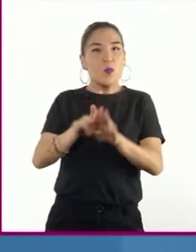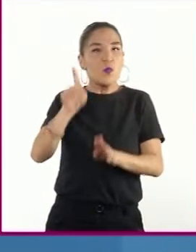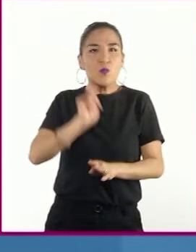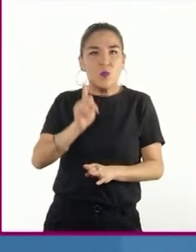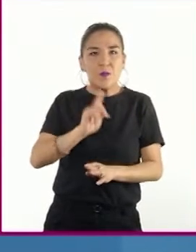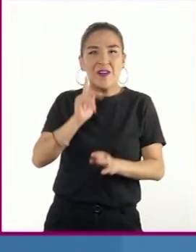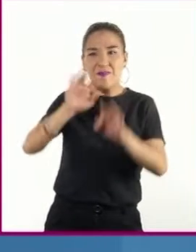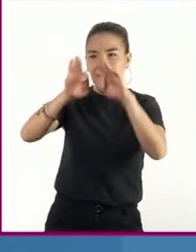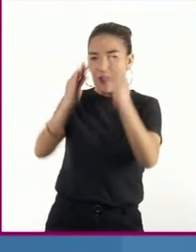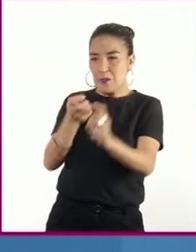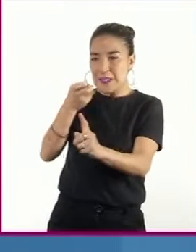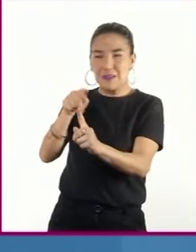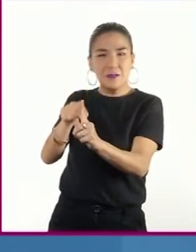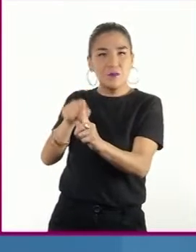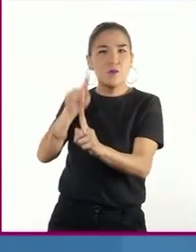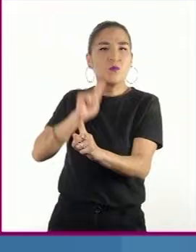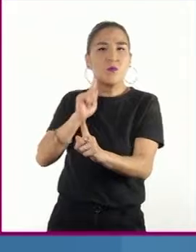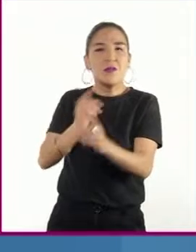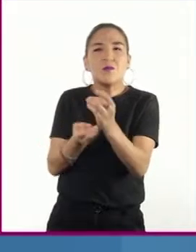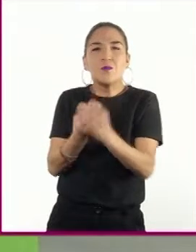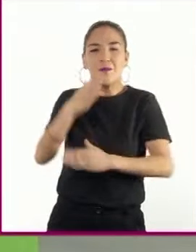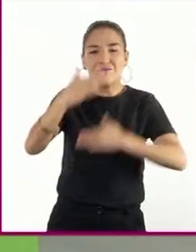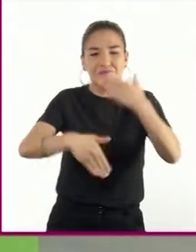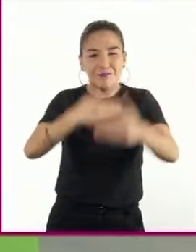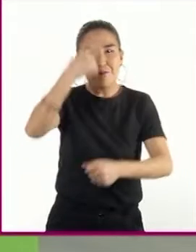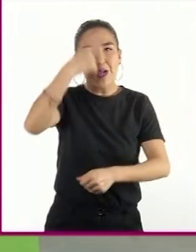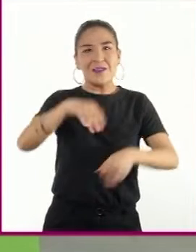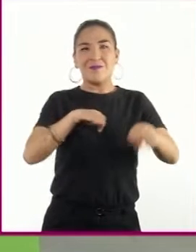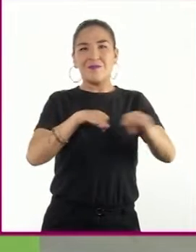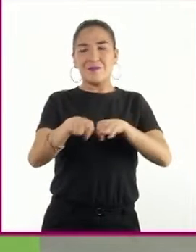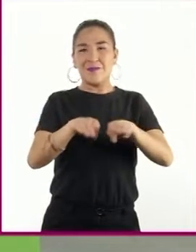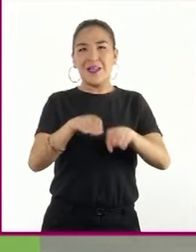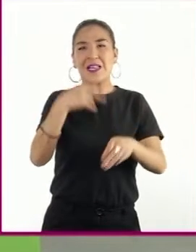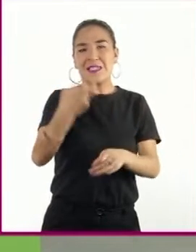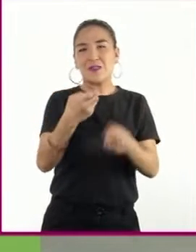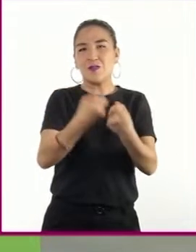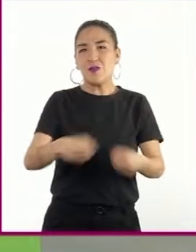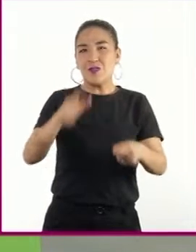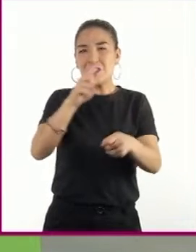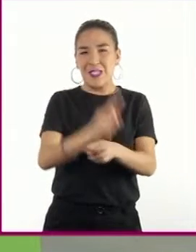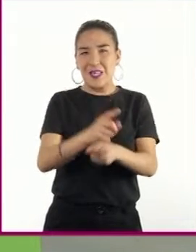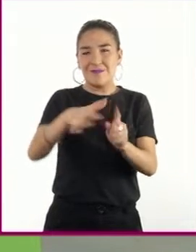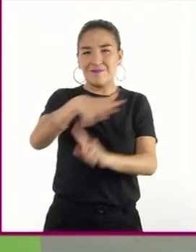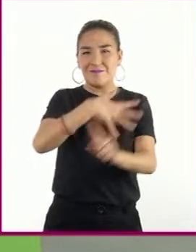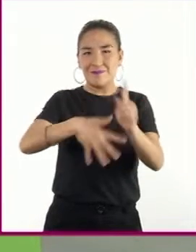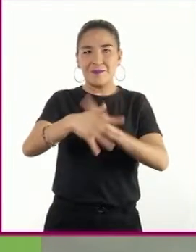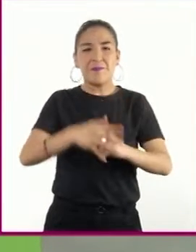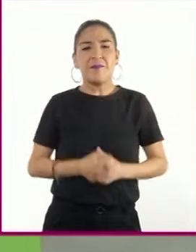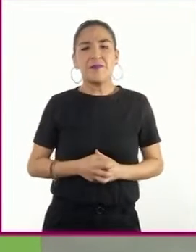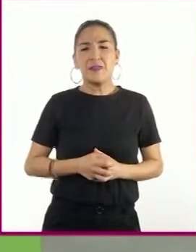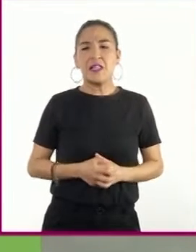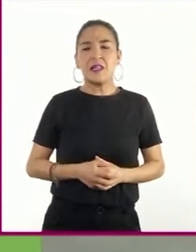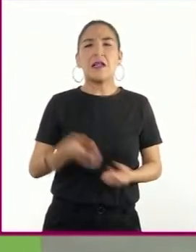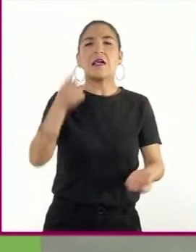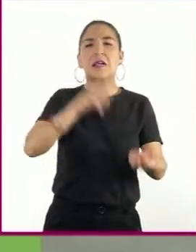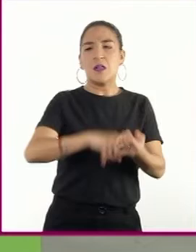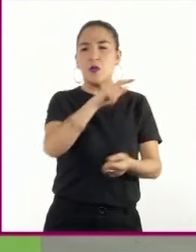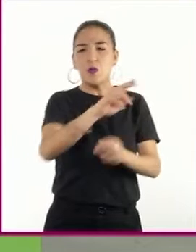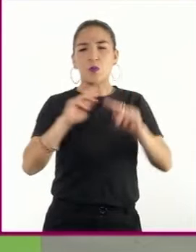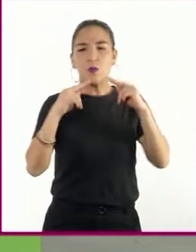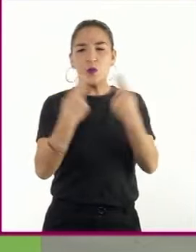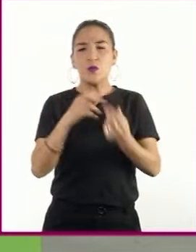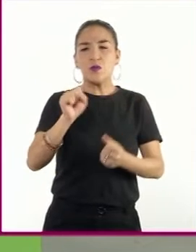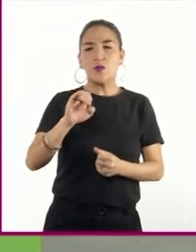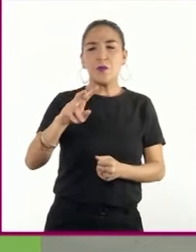protagónico dentro de la sociedad. En la sesión anterior, aprendieron que la Unión Soviética